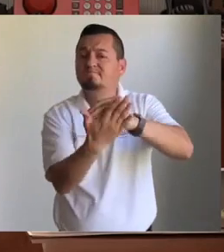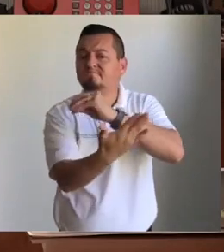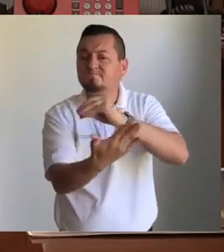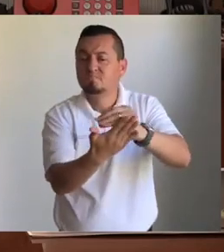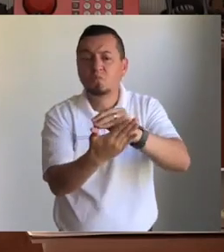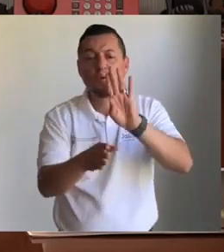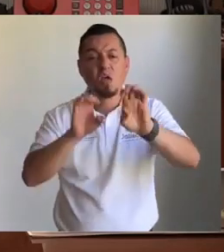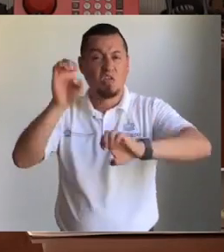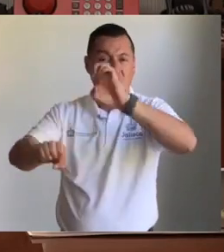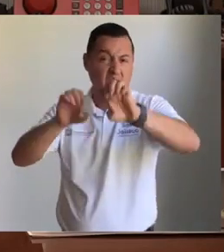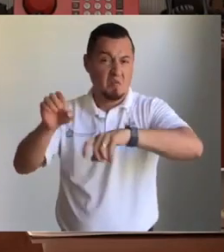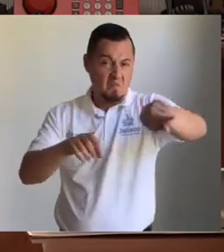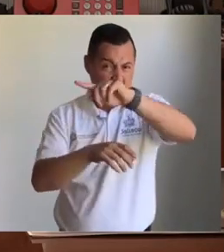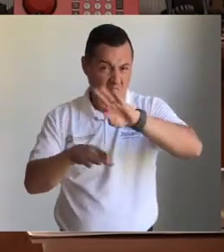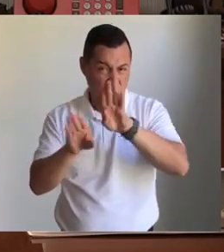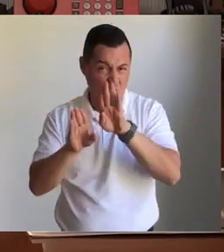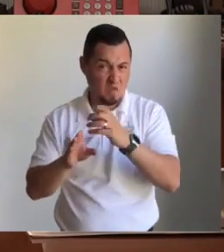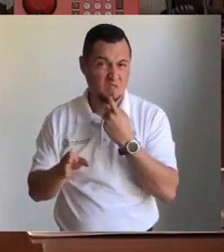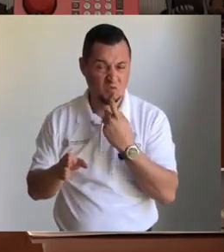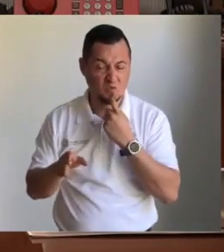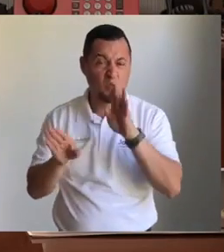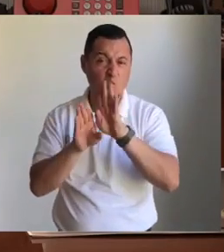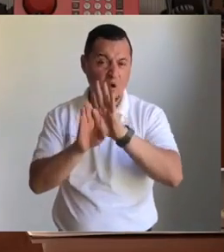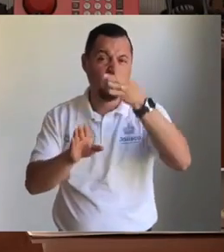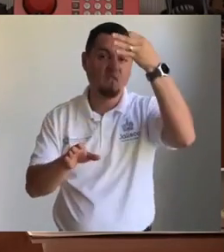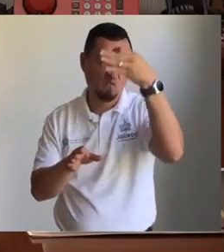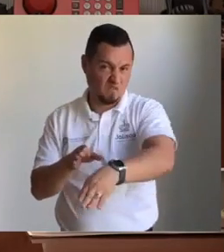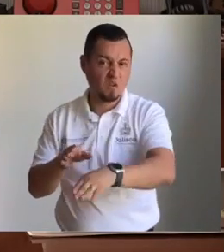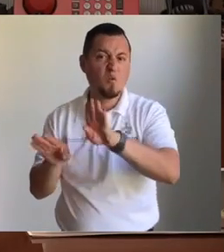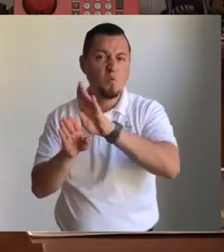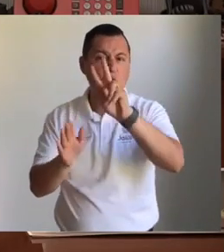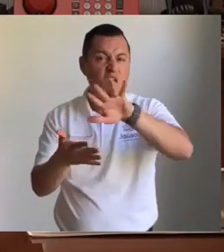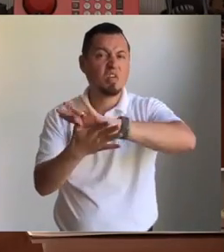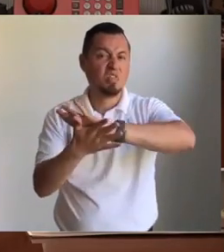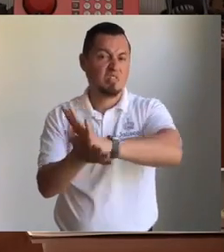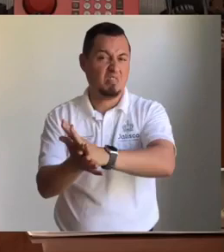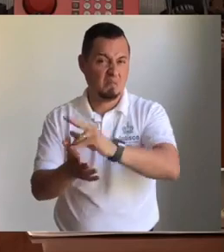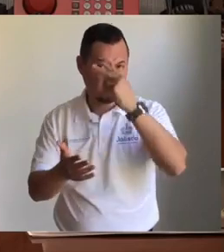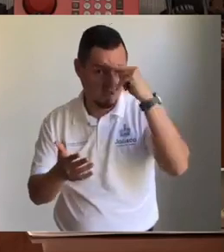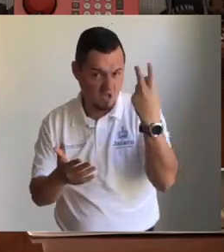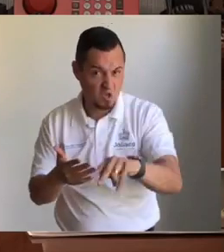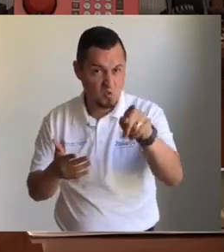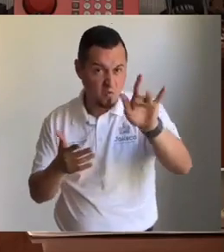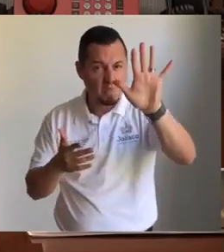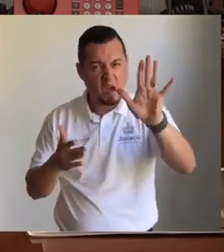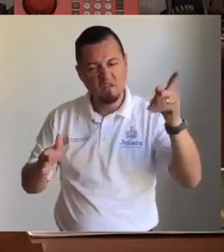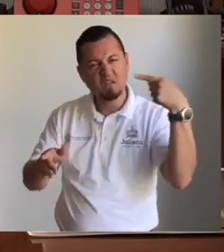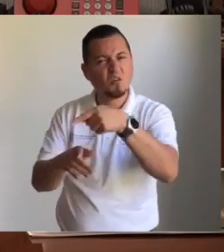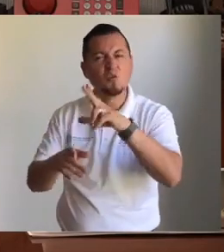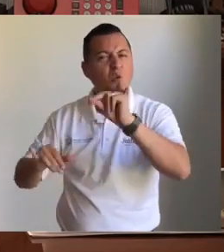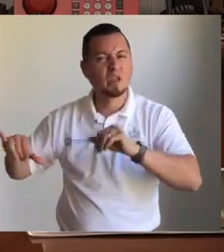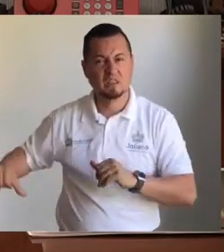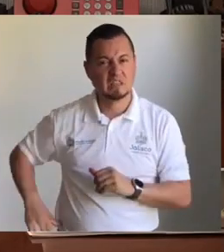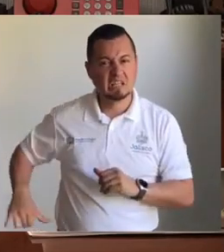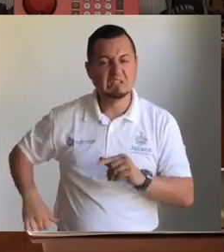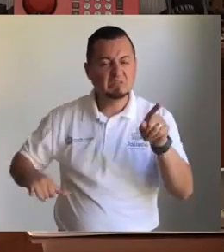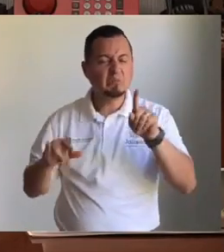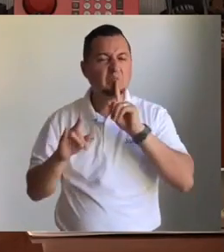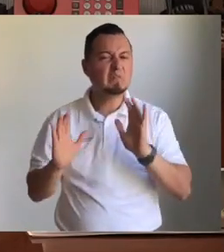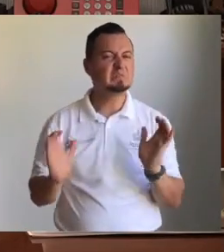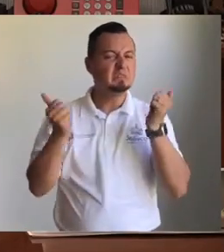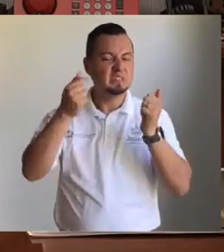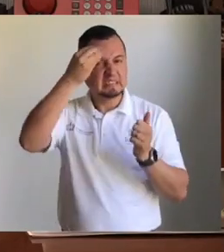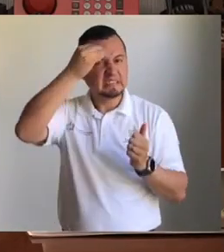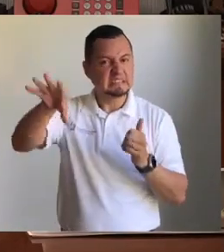esconder información o mentirle a los mexicanos sería un acto de traición a la patria, es algo en lo que creo, pero también creo que no es eso lo que